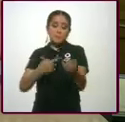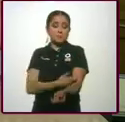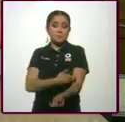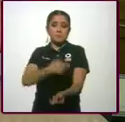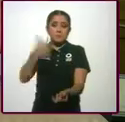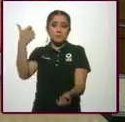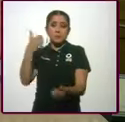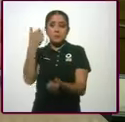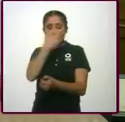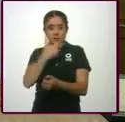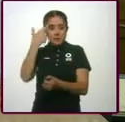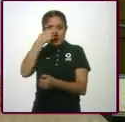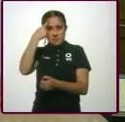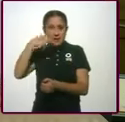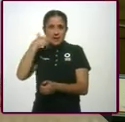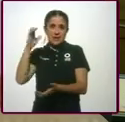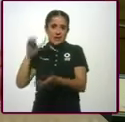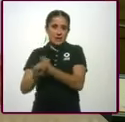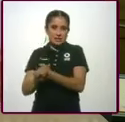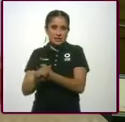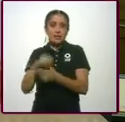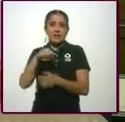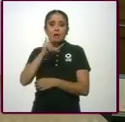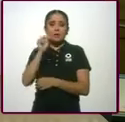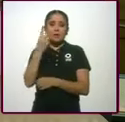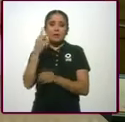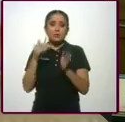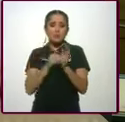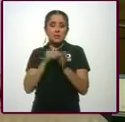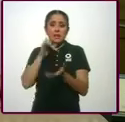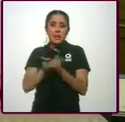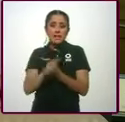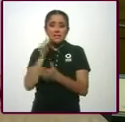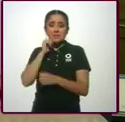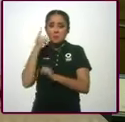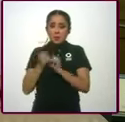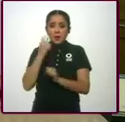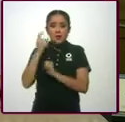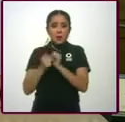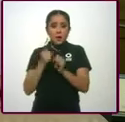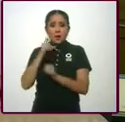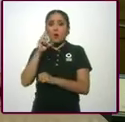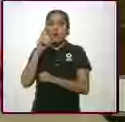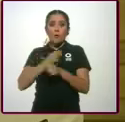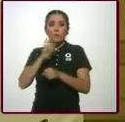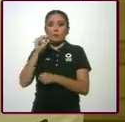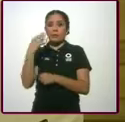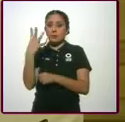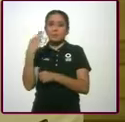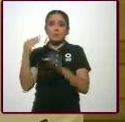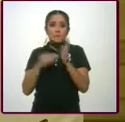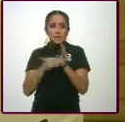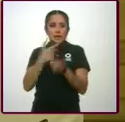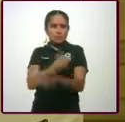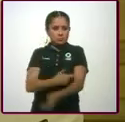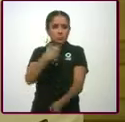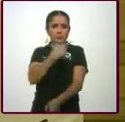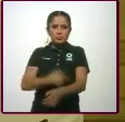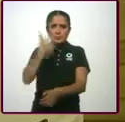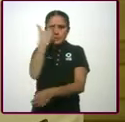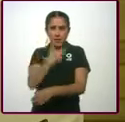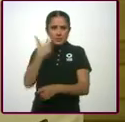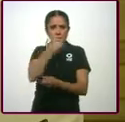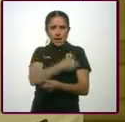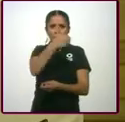mil matrimonios aquí en la Ciudad de México al año. Entonces eran 84 mil análisis y no hubo ninguna